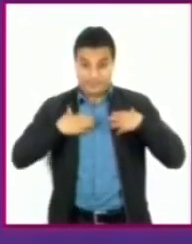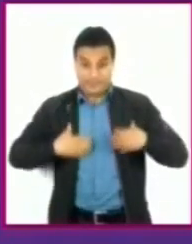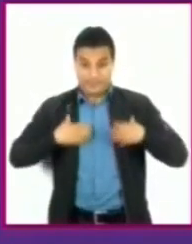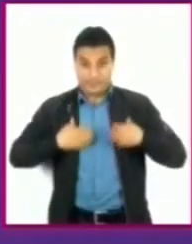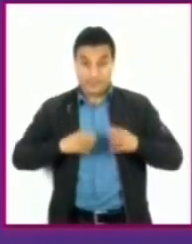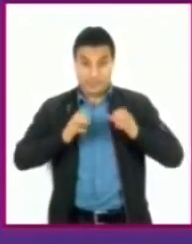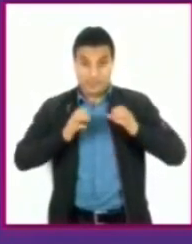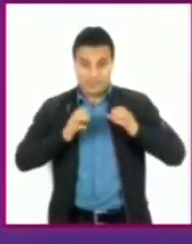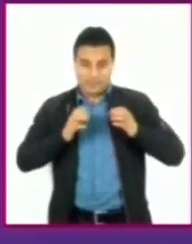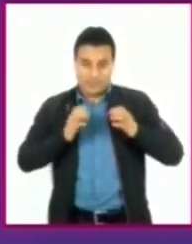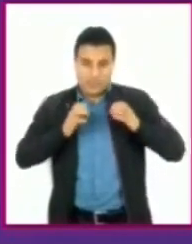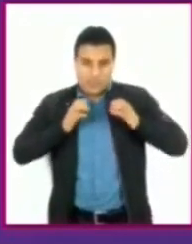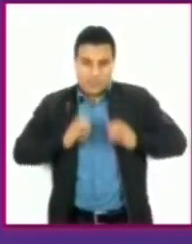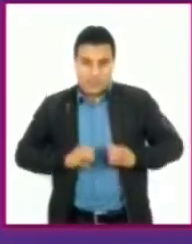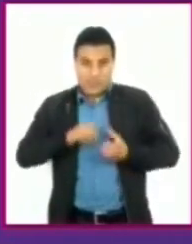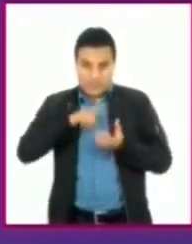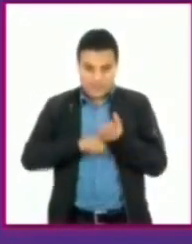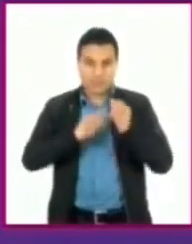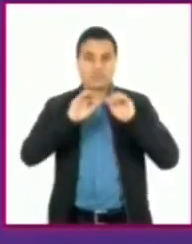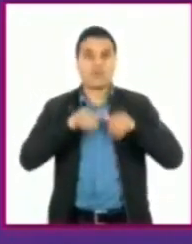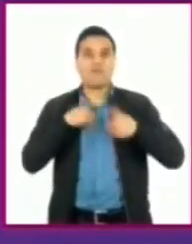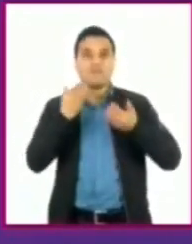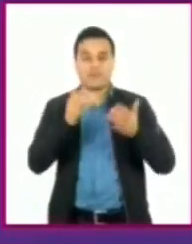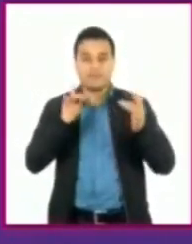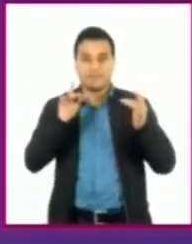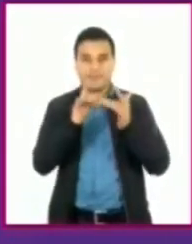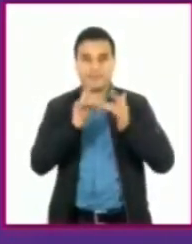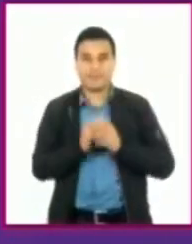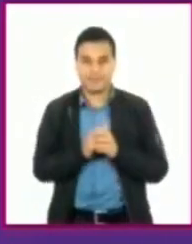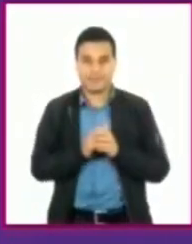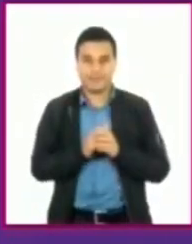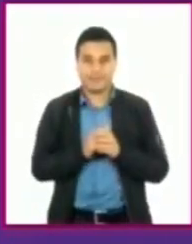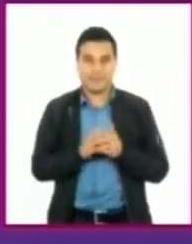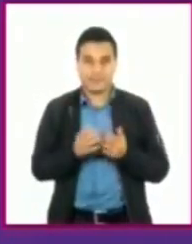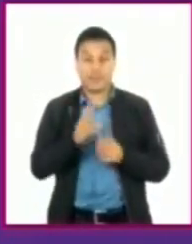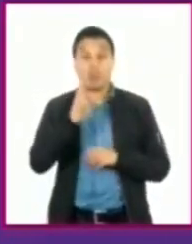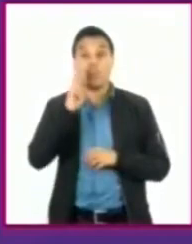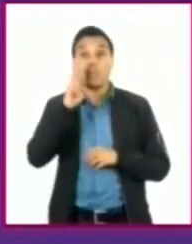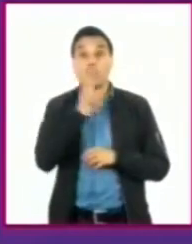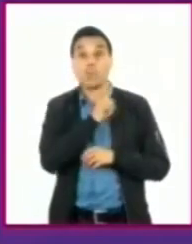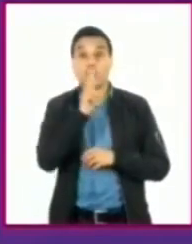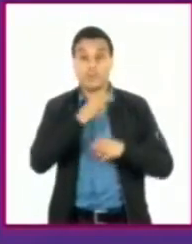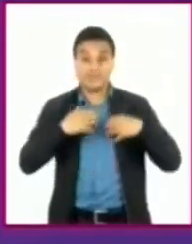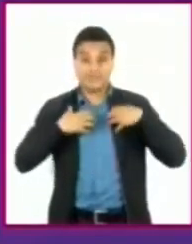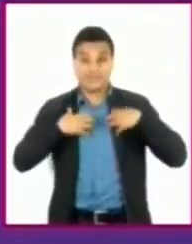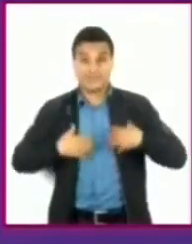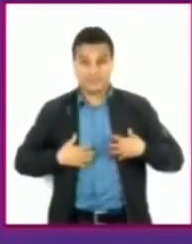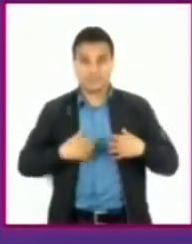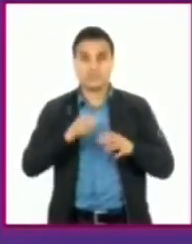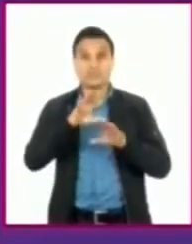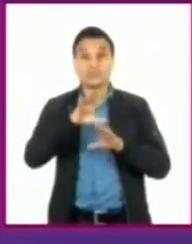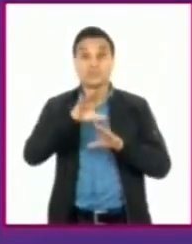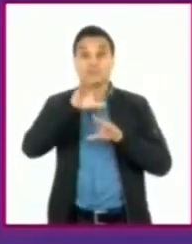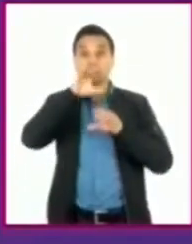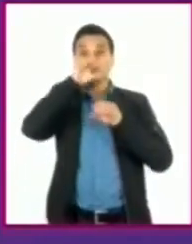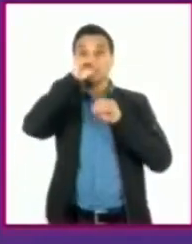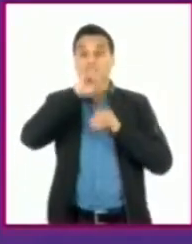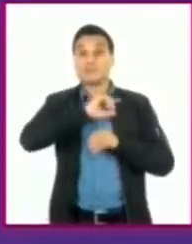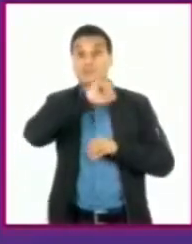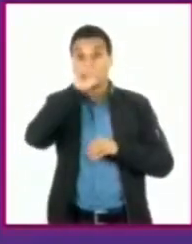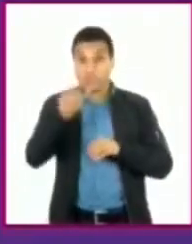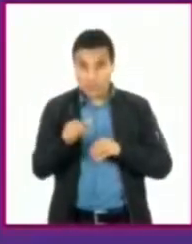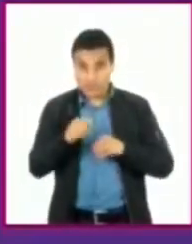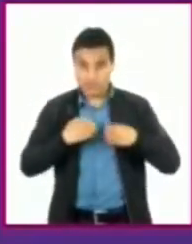El pulmón se va a encargar de tomar la energía del aire y de descenderla y difundirla por todo el organismo,